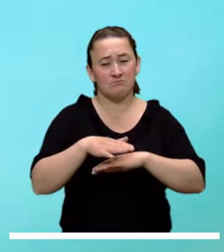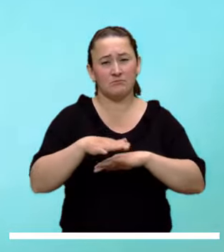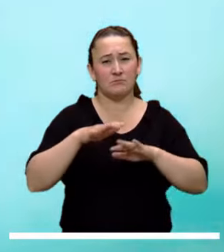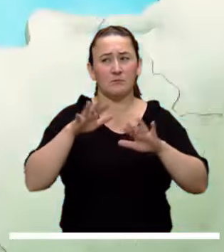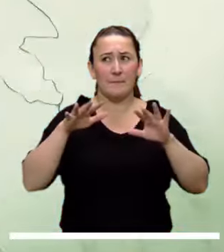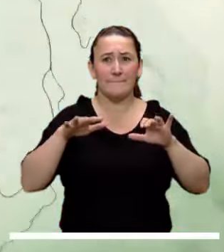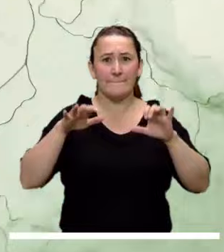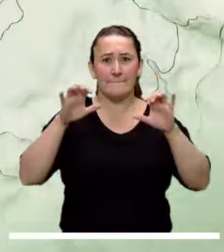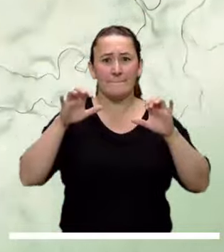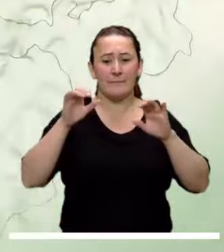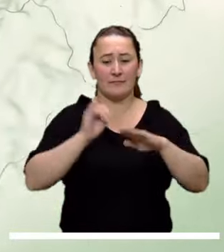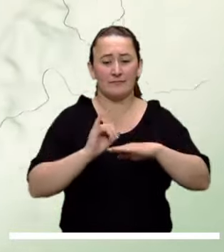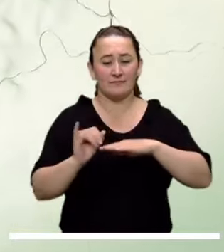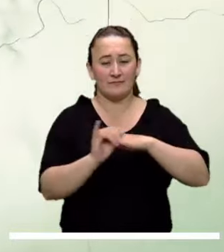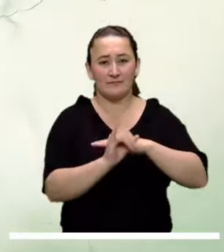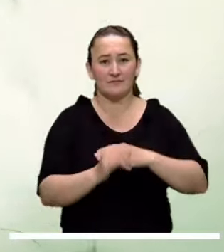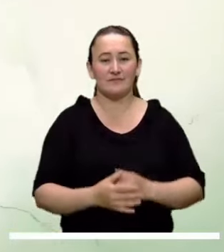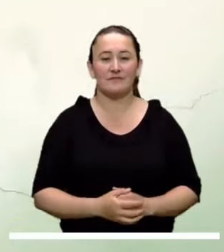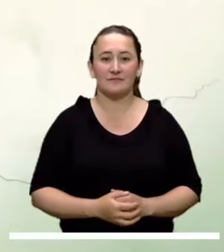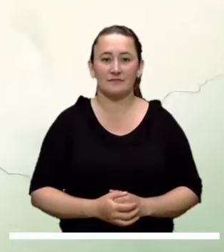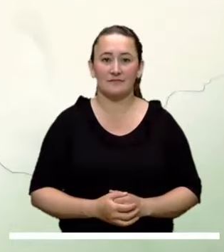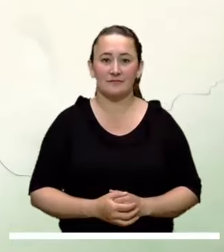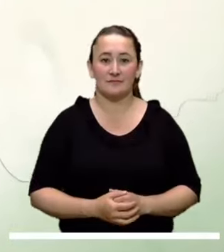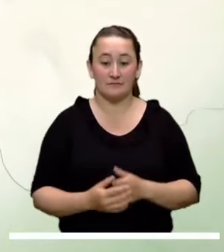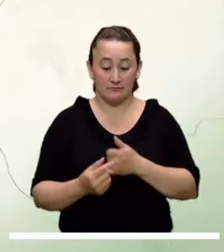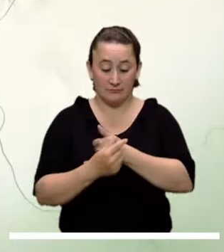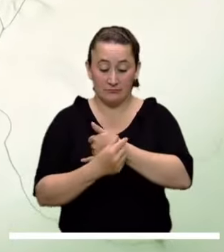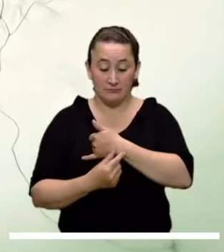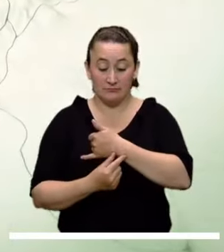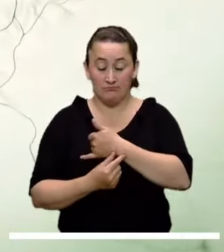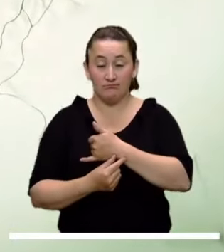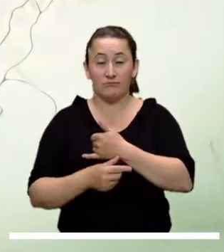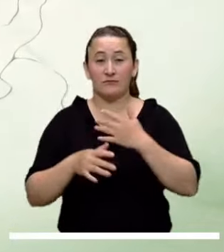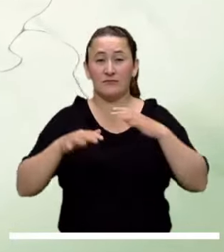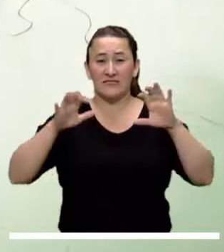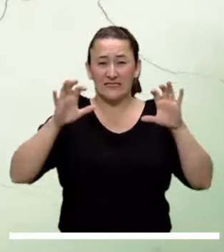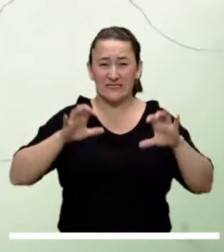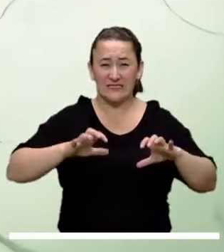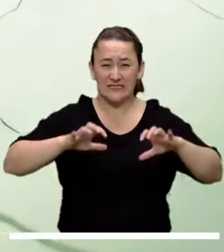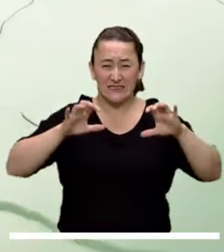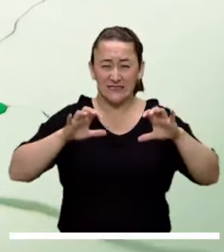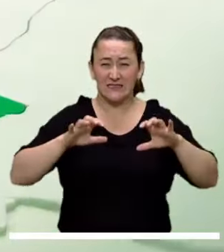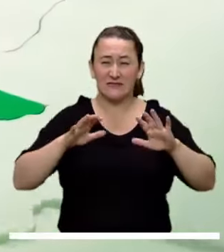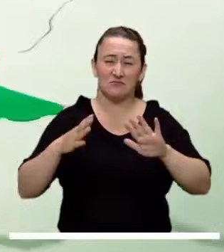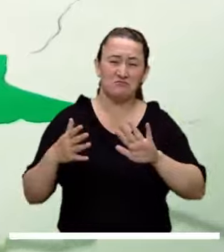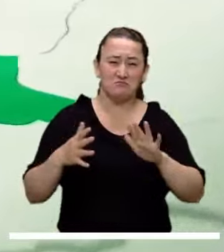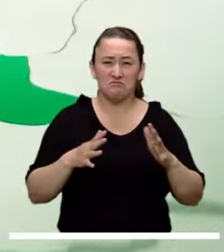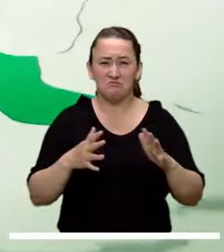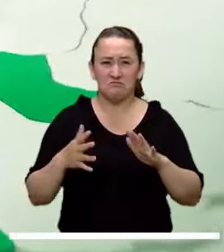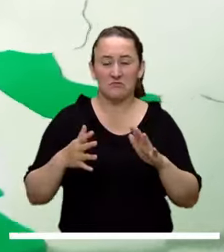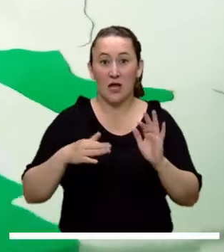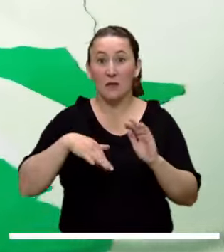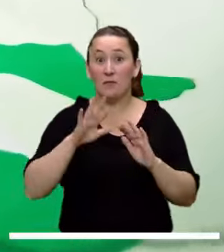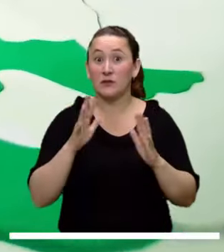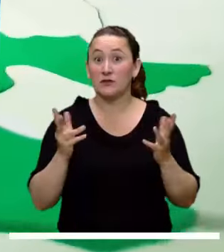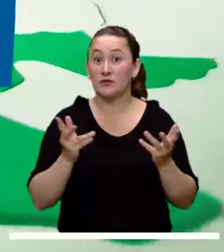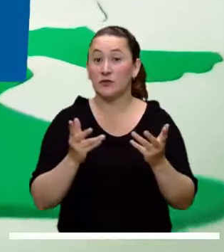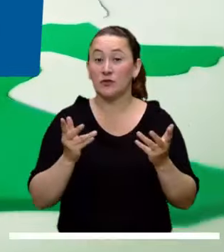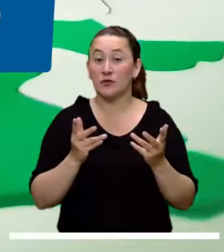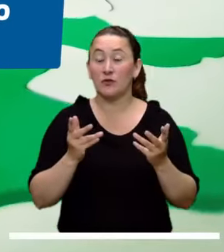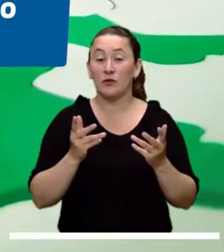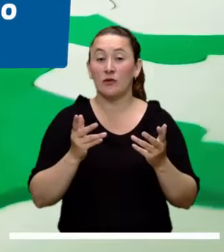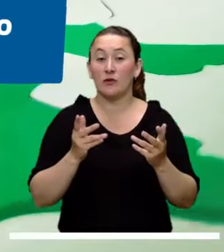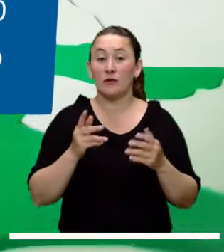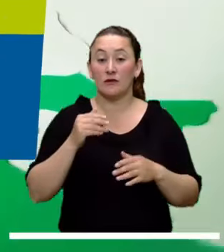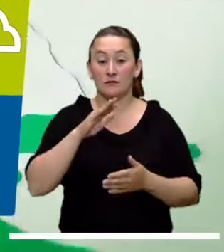en las islas. En el Pacífico la intensidad de las lluvias será moderada. Las más notables se proyectan en sectores del